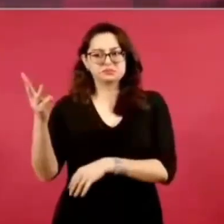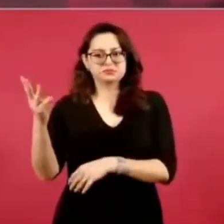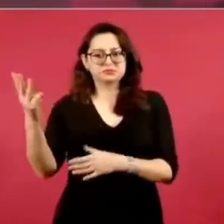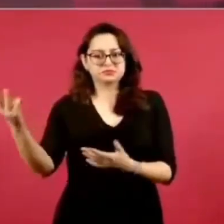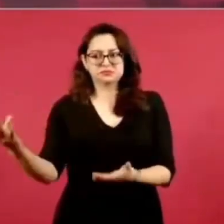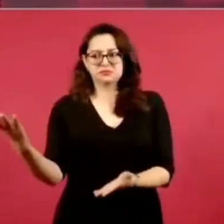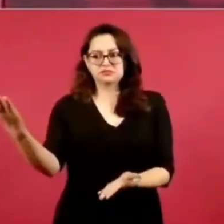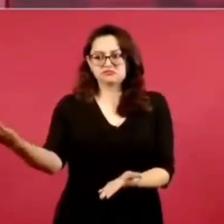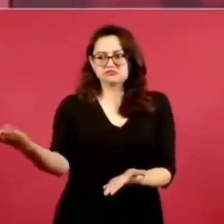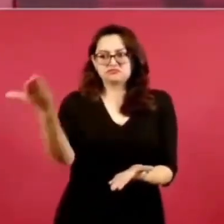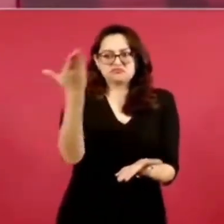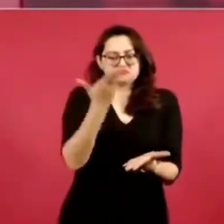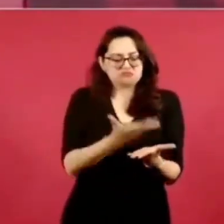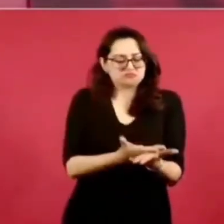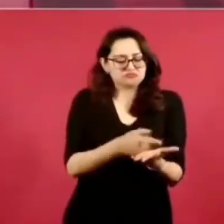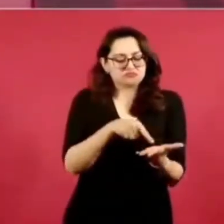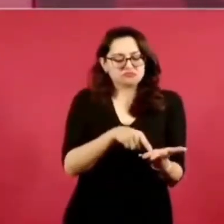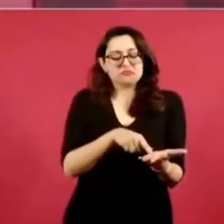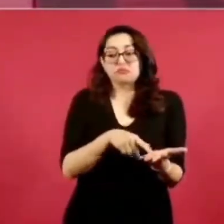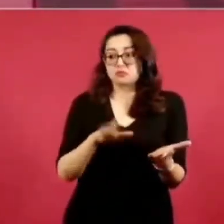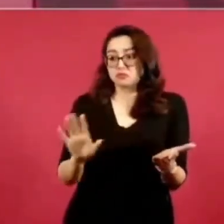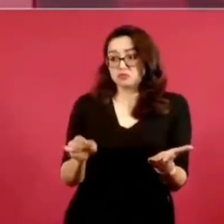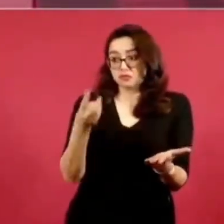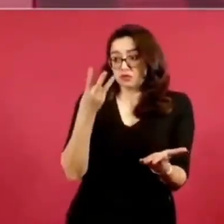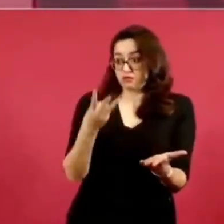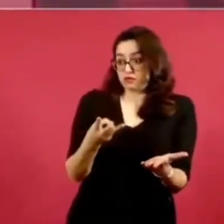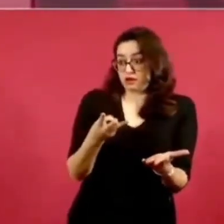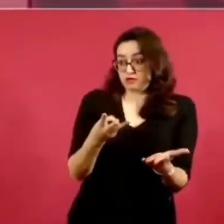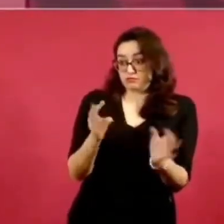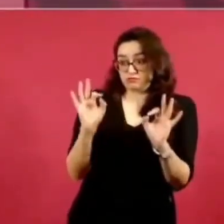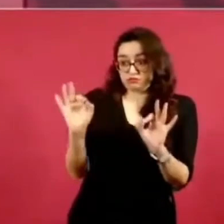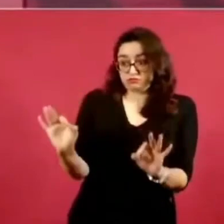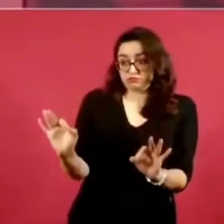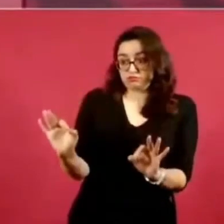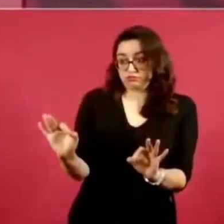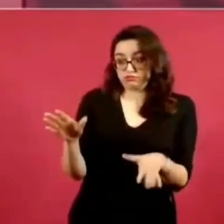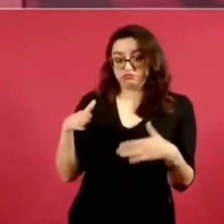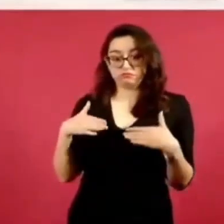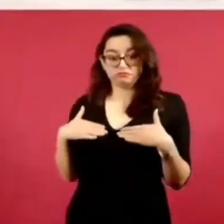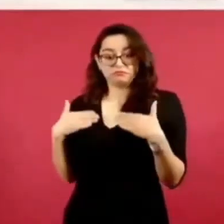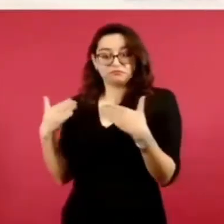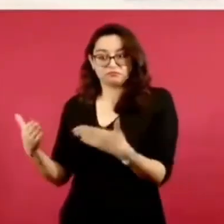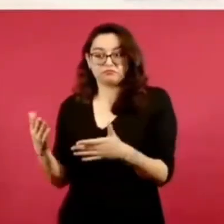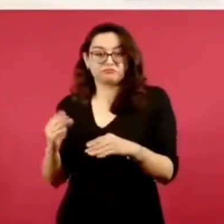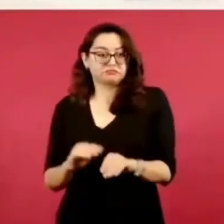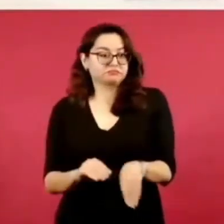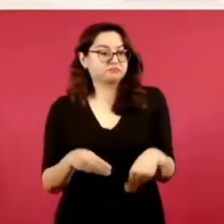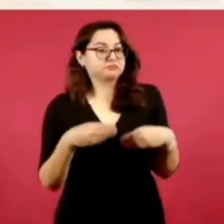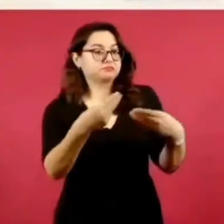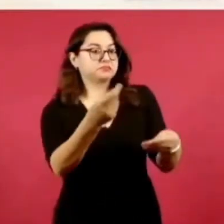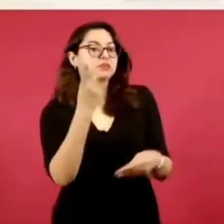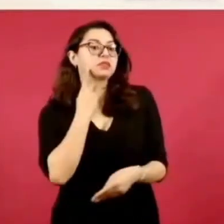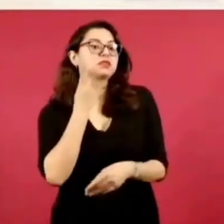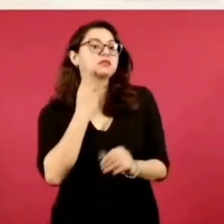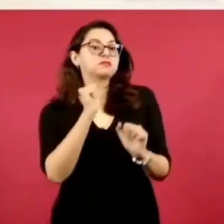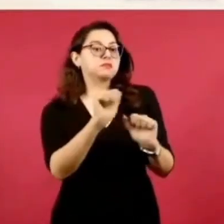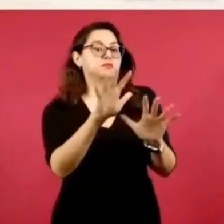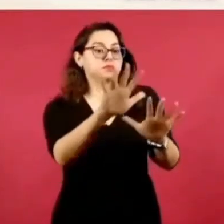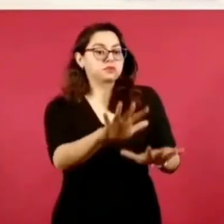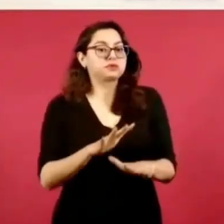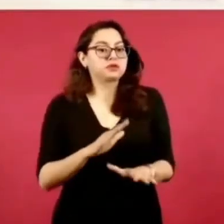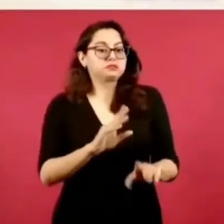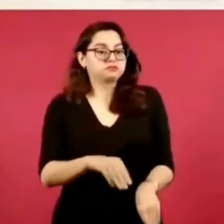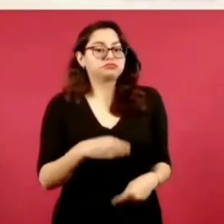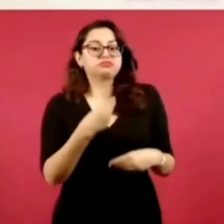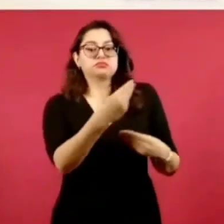así la mandaba a la Asamblea.